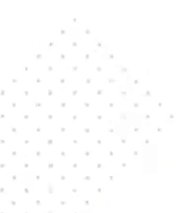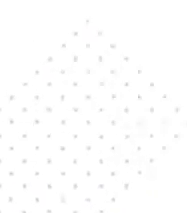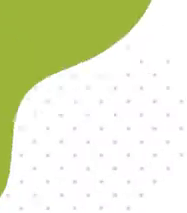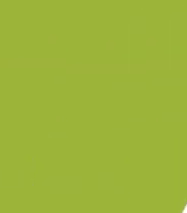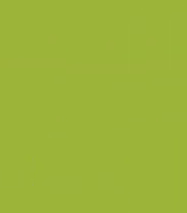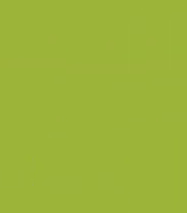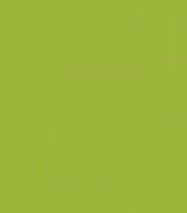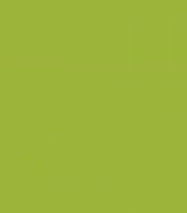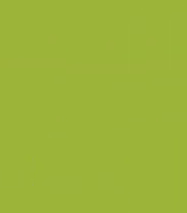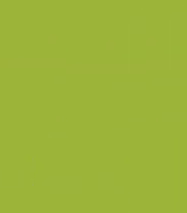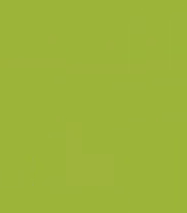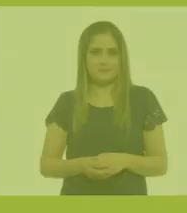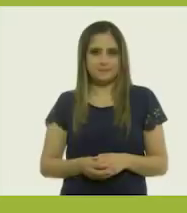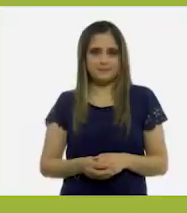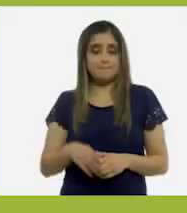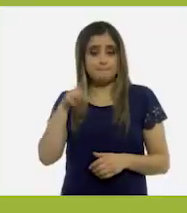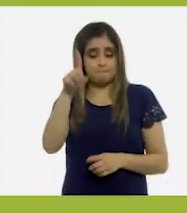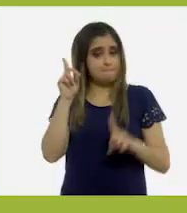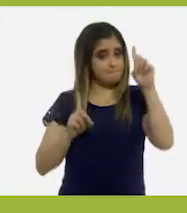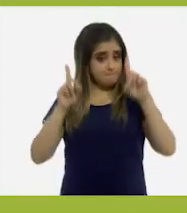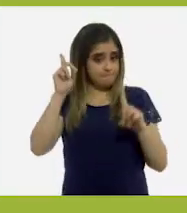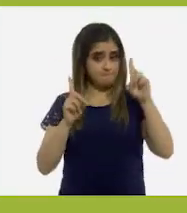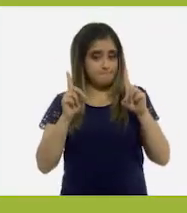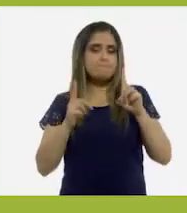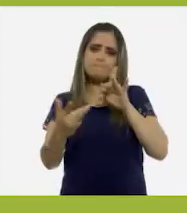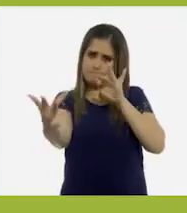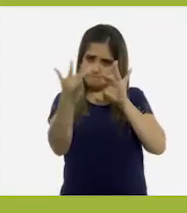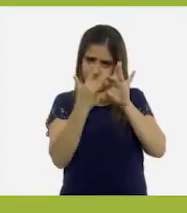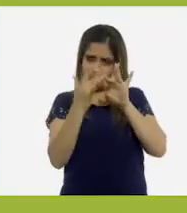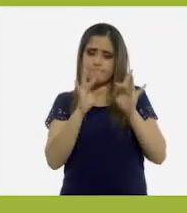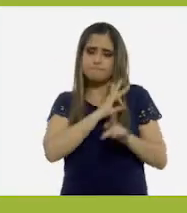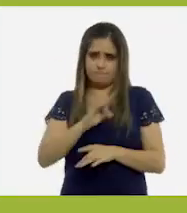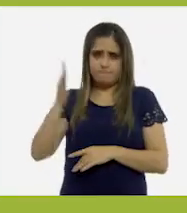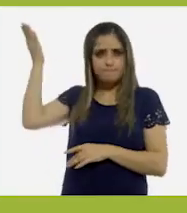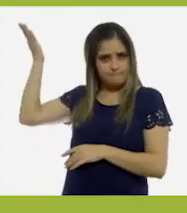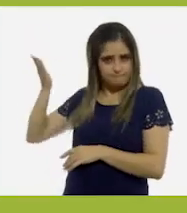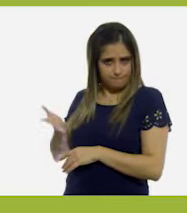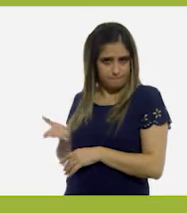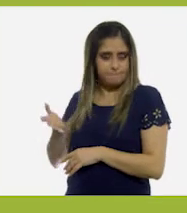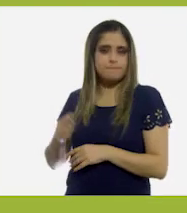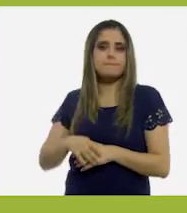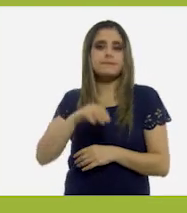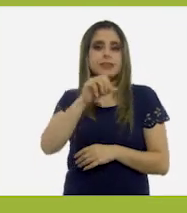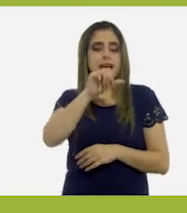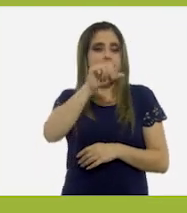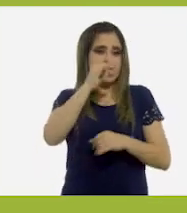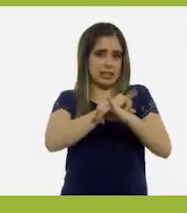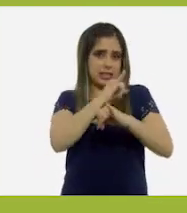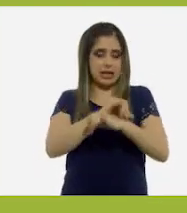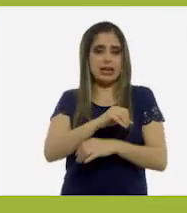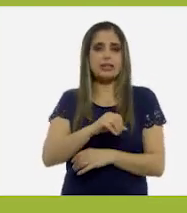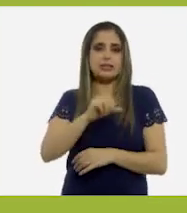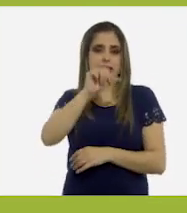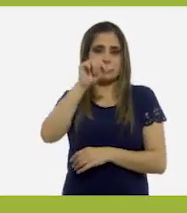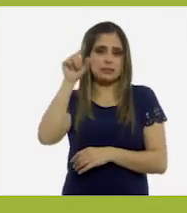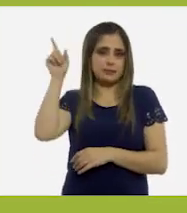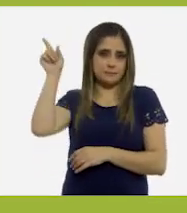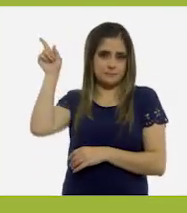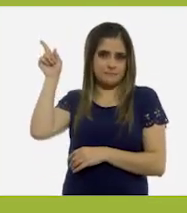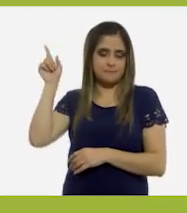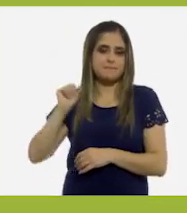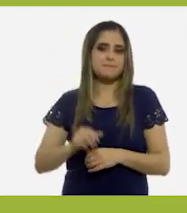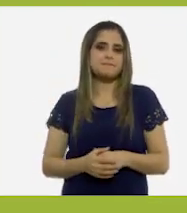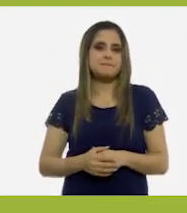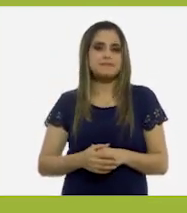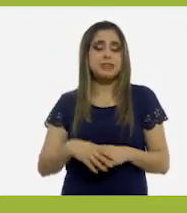Si tienes alguna duda, contáctanos. Página web, cep.gov.mx